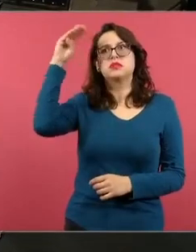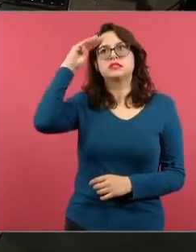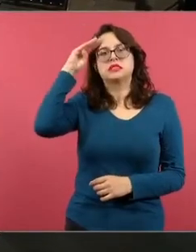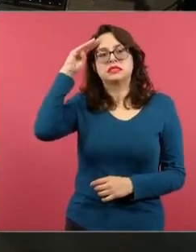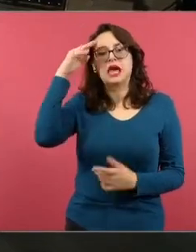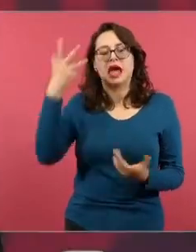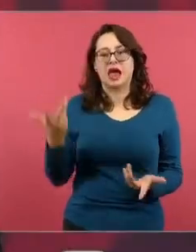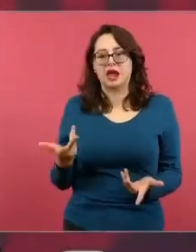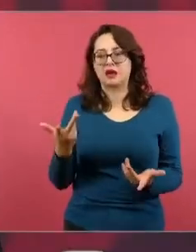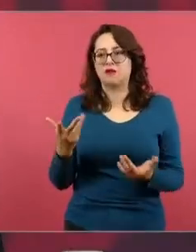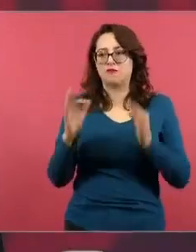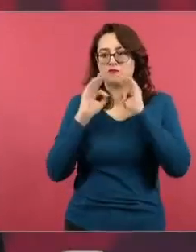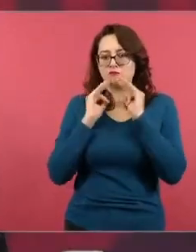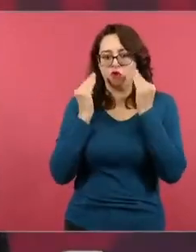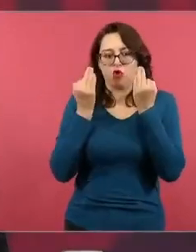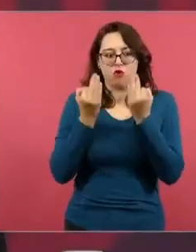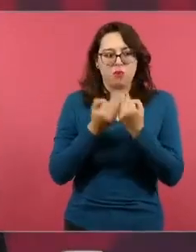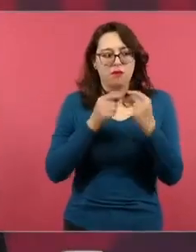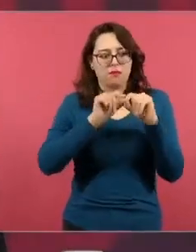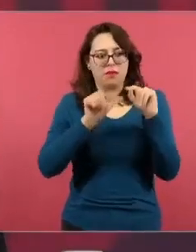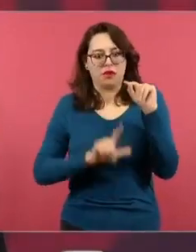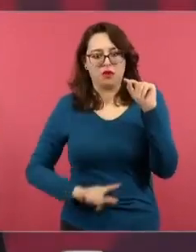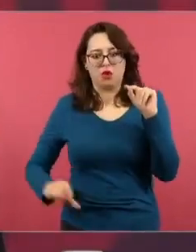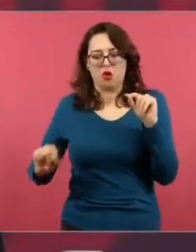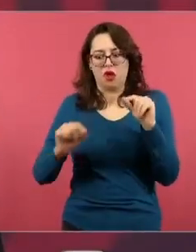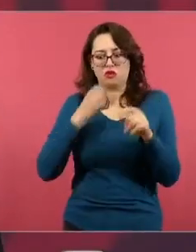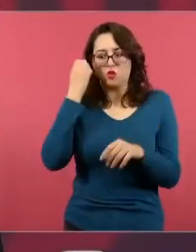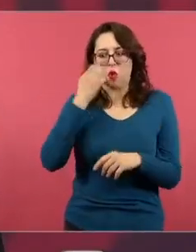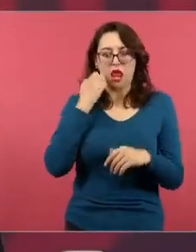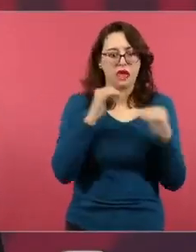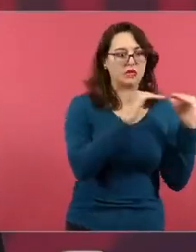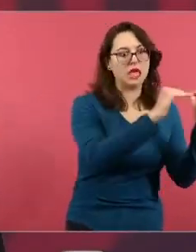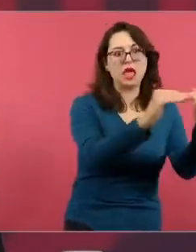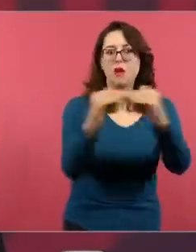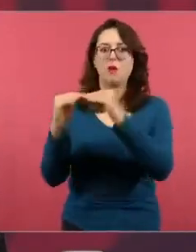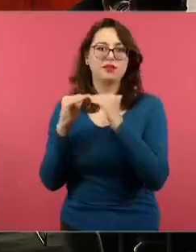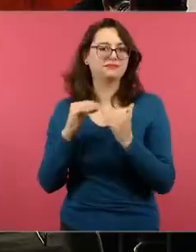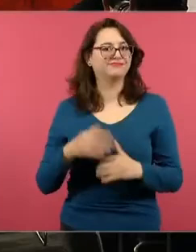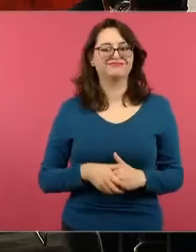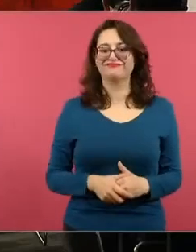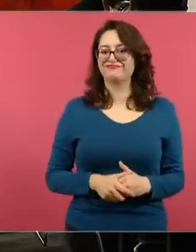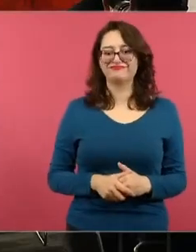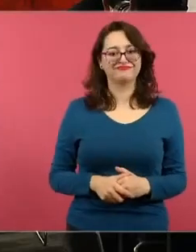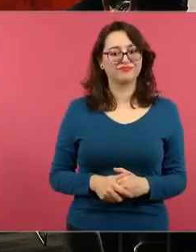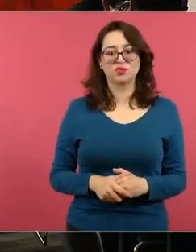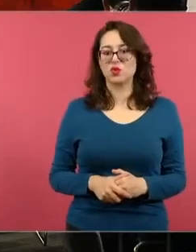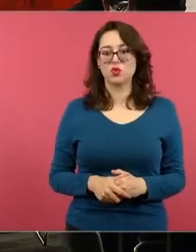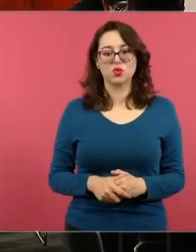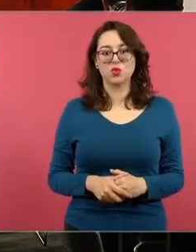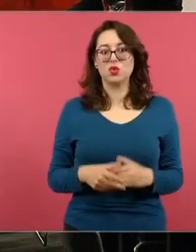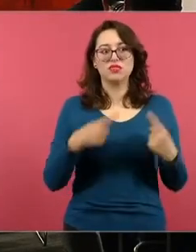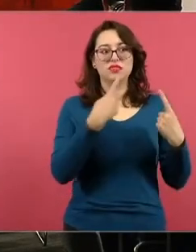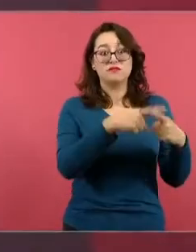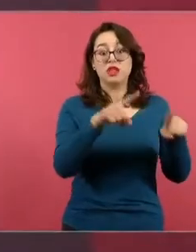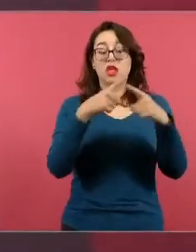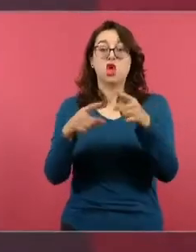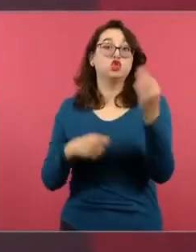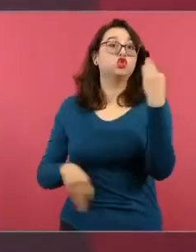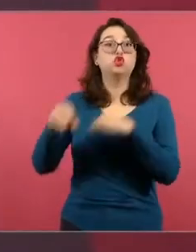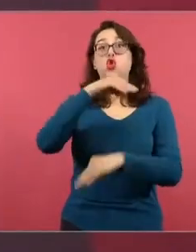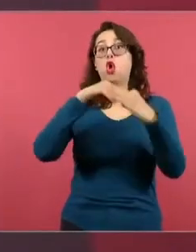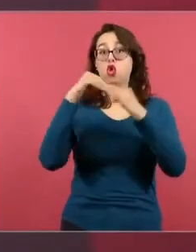multiculturalidad de este hermoso país que tenemos que reconocer que no todo es una situación urbana